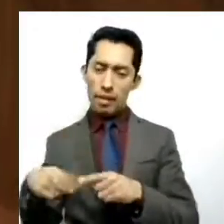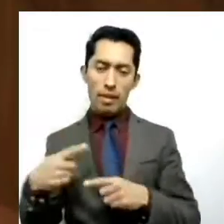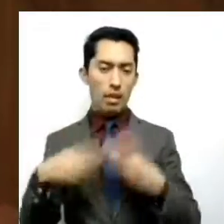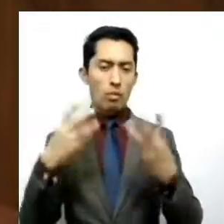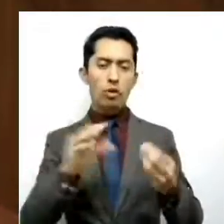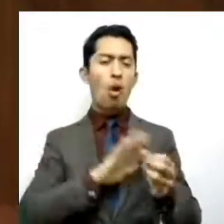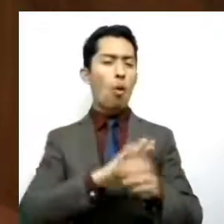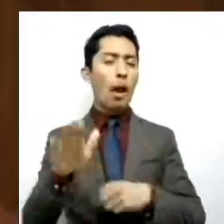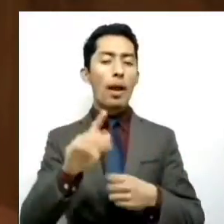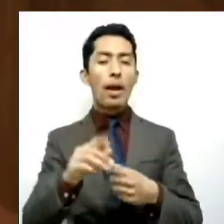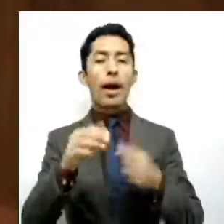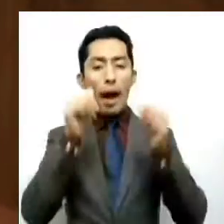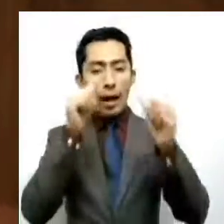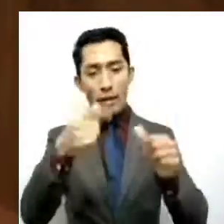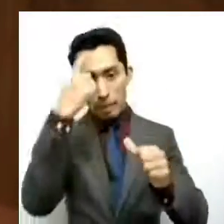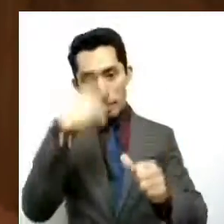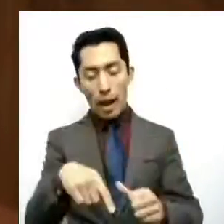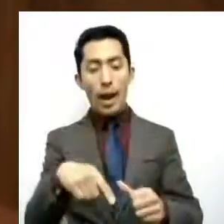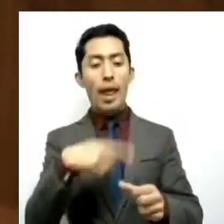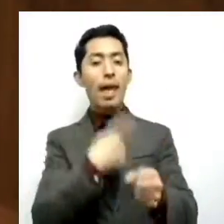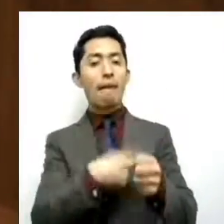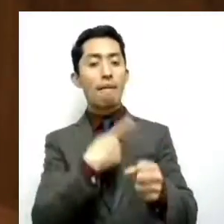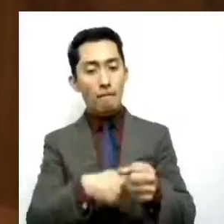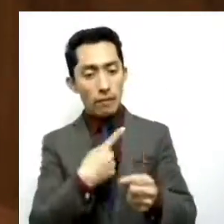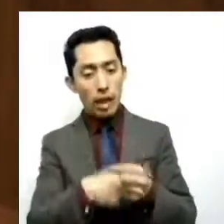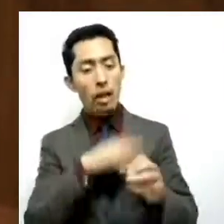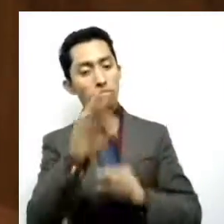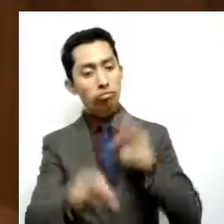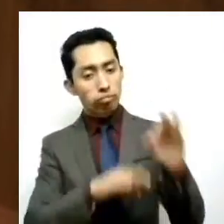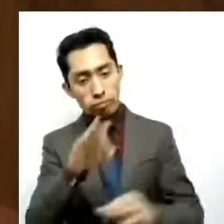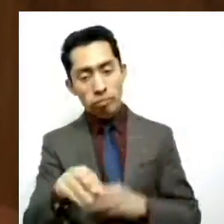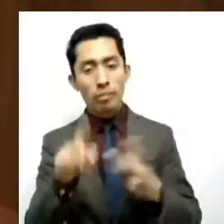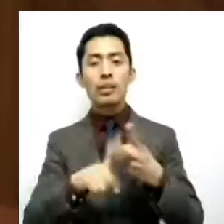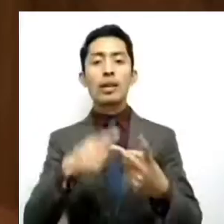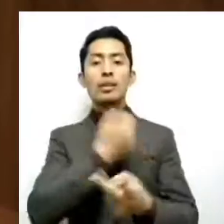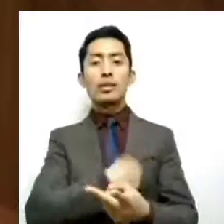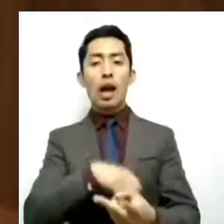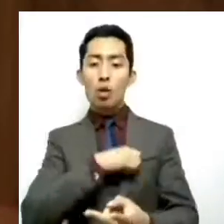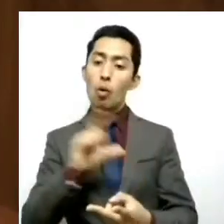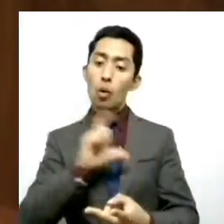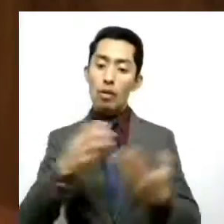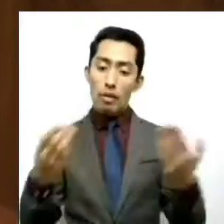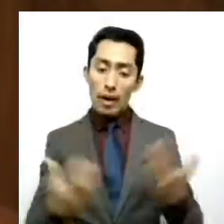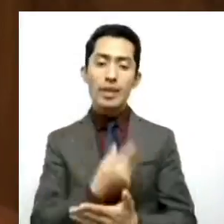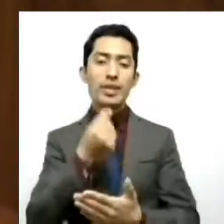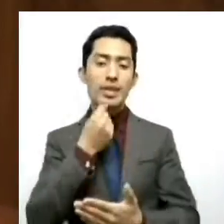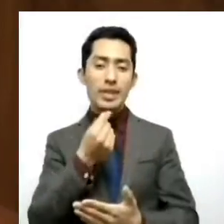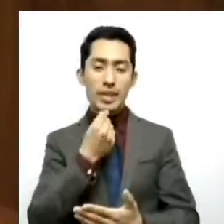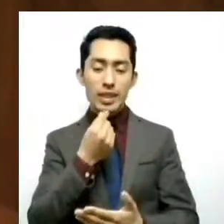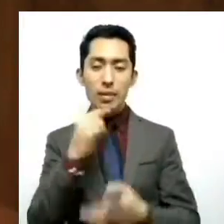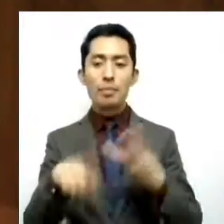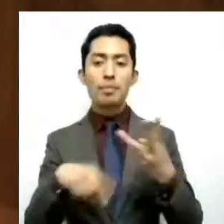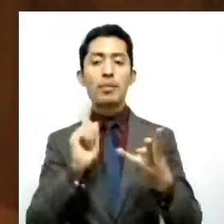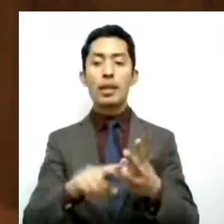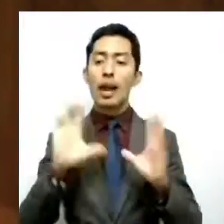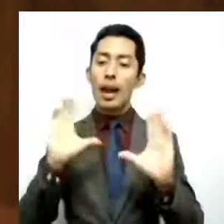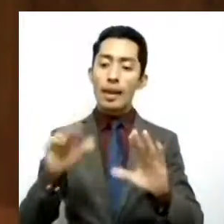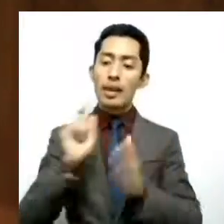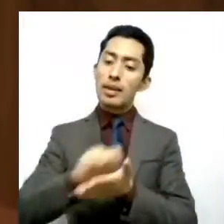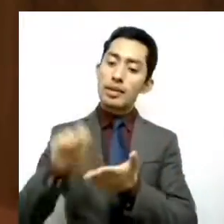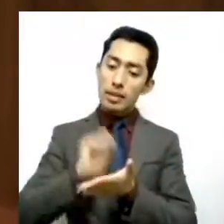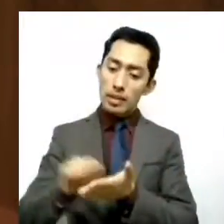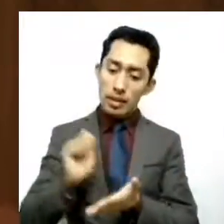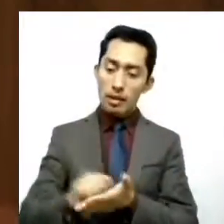prevención y tratamiento de enfermedades, la salud materno-infantil, la alfabetización y la educación